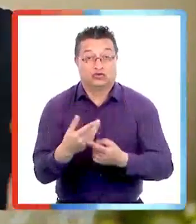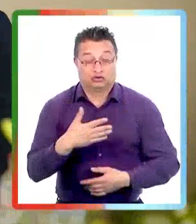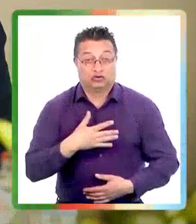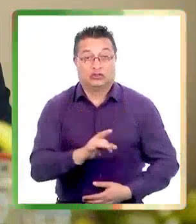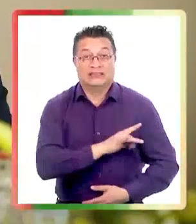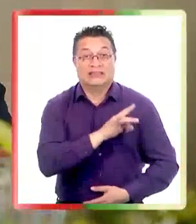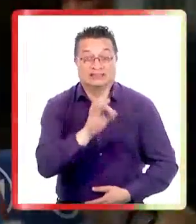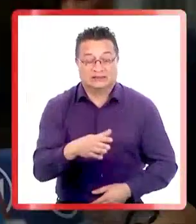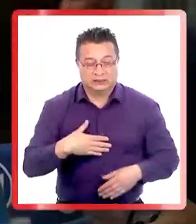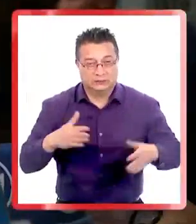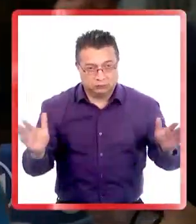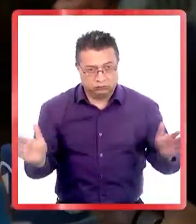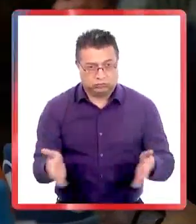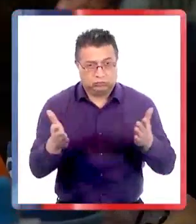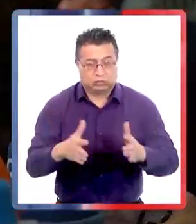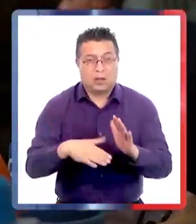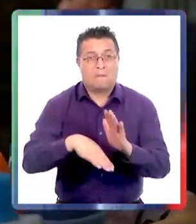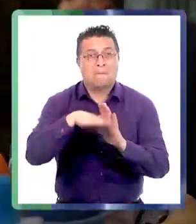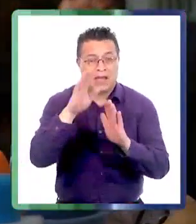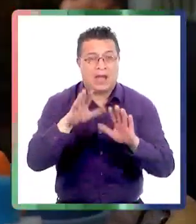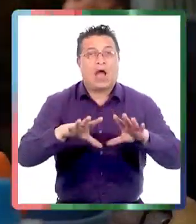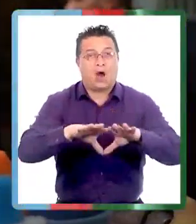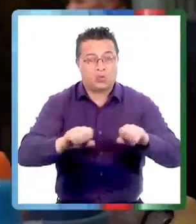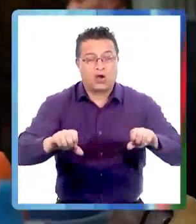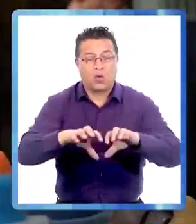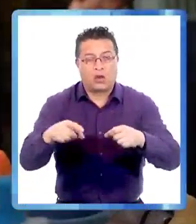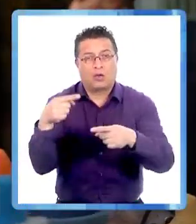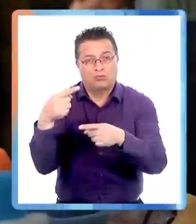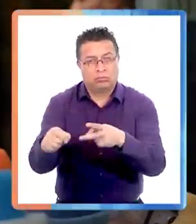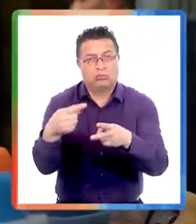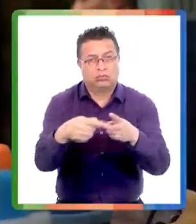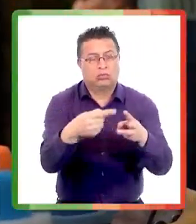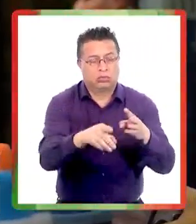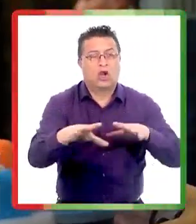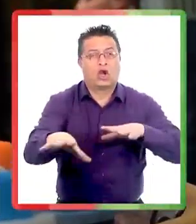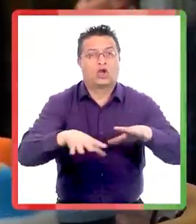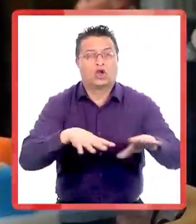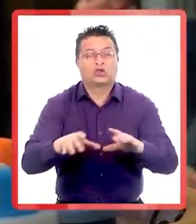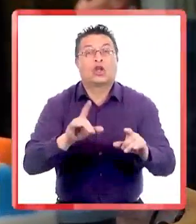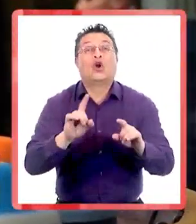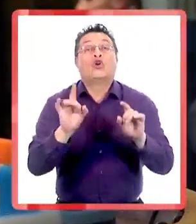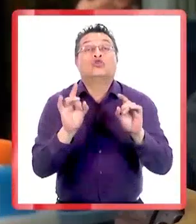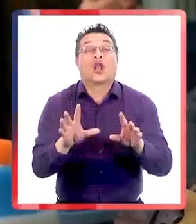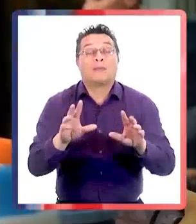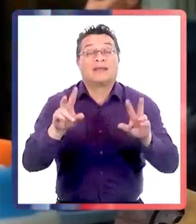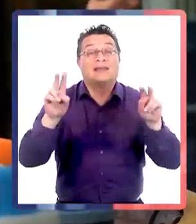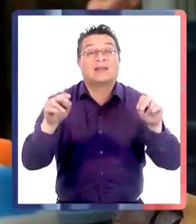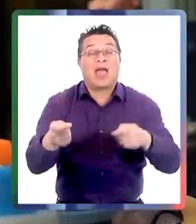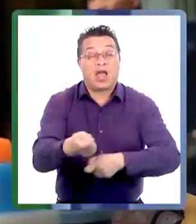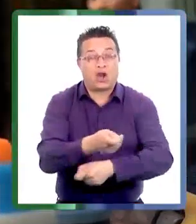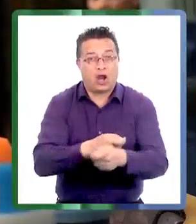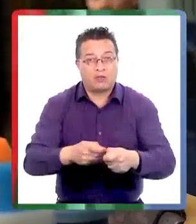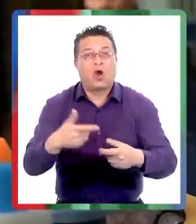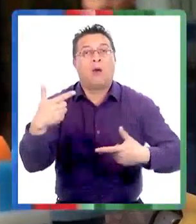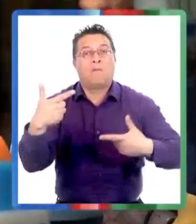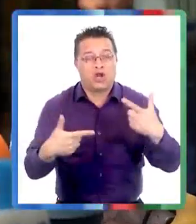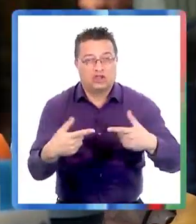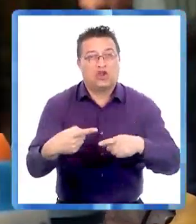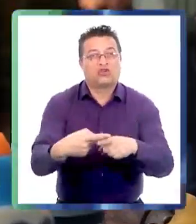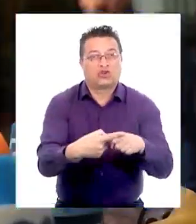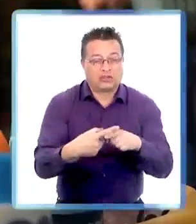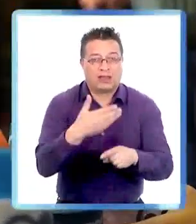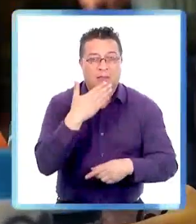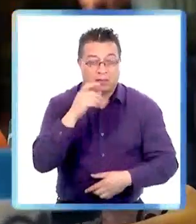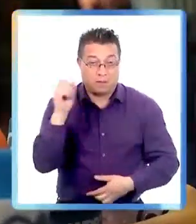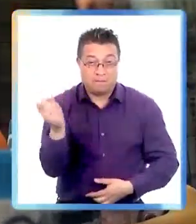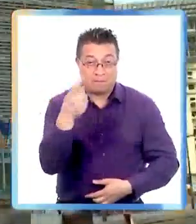Nosotros desde Chile por lo menos vamos a impulsar un mayor nivel de acuerdos en todas las dimensiones, no solamente comercial y económica, sino también